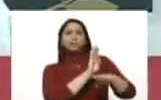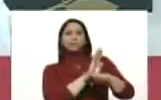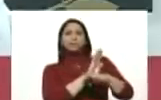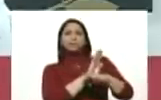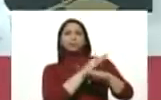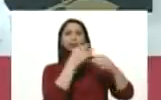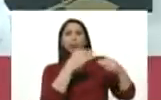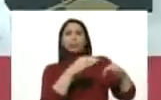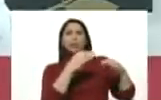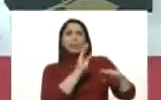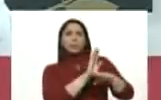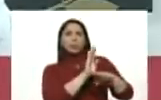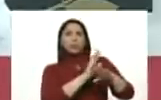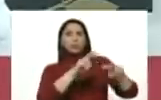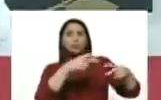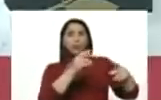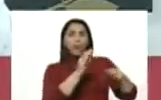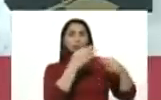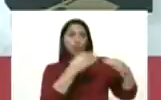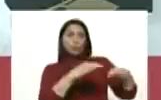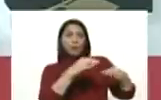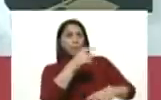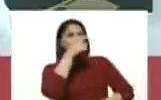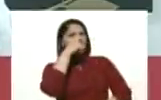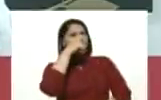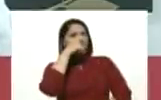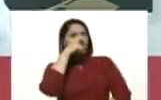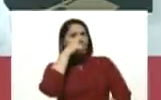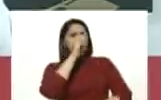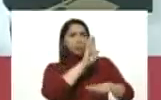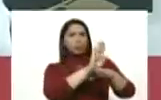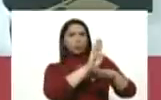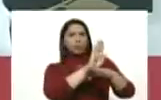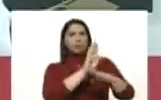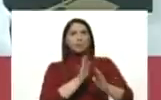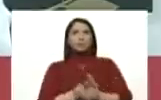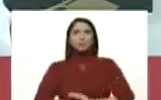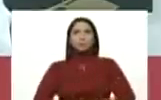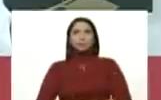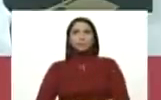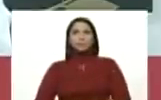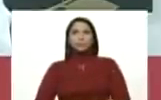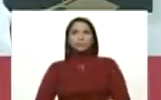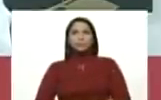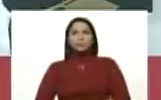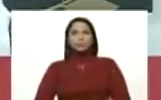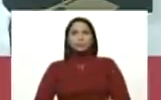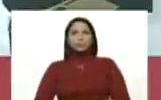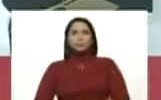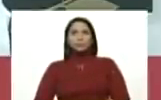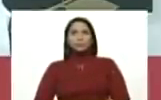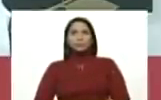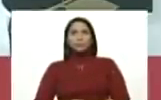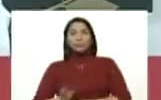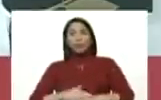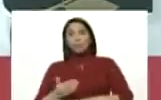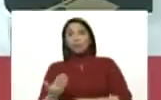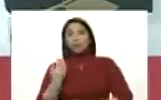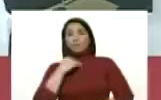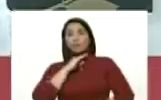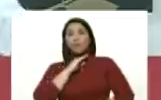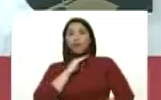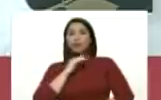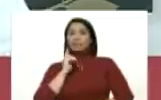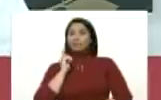manejemos. Una nueva normalidad vigilada y protegida. Porque la pandemia va a